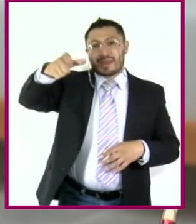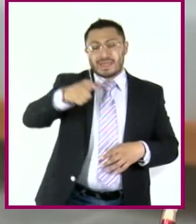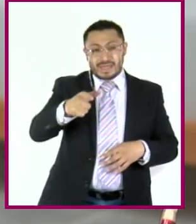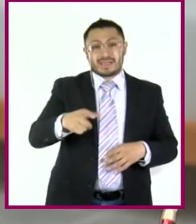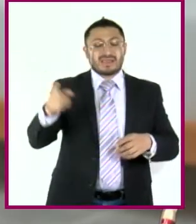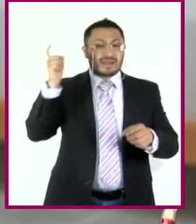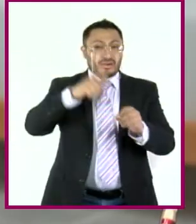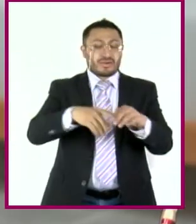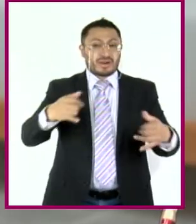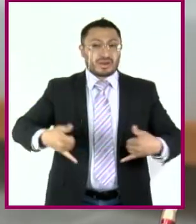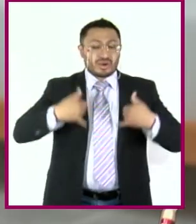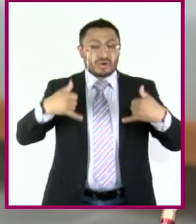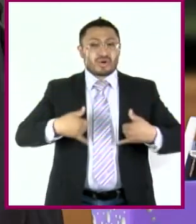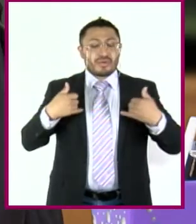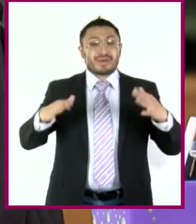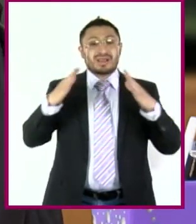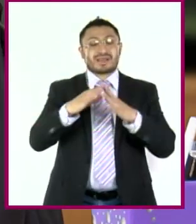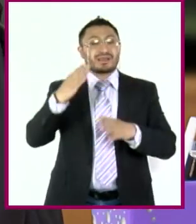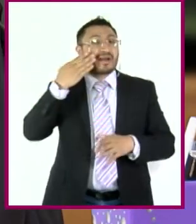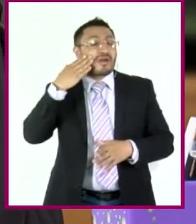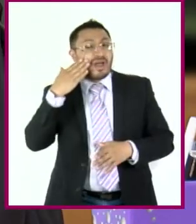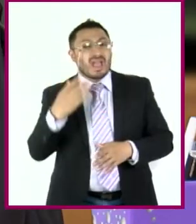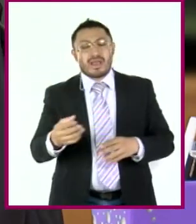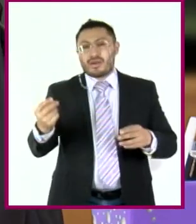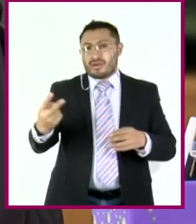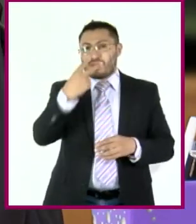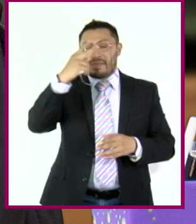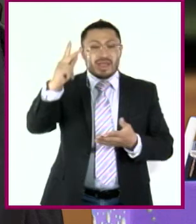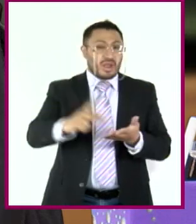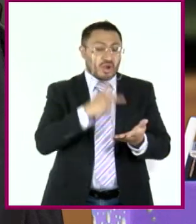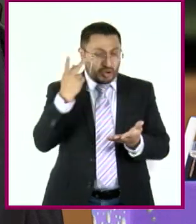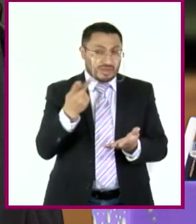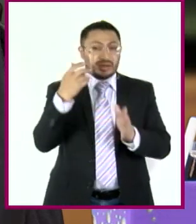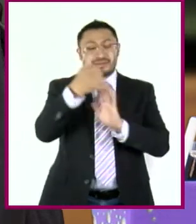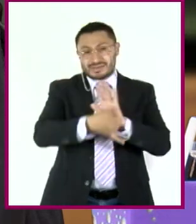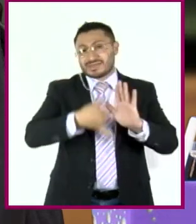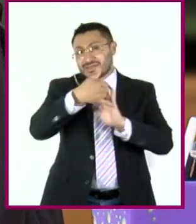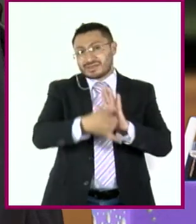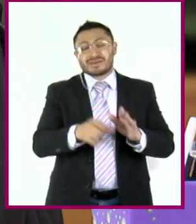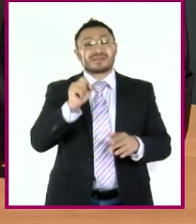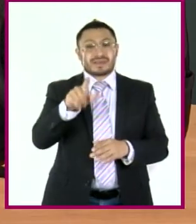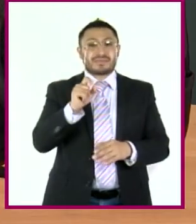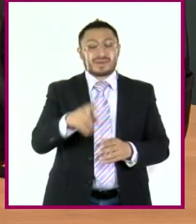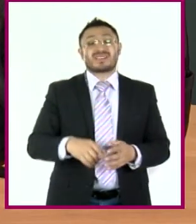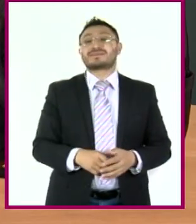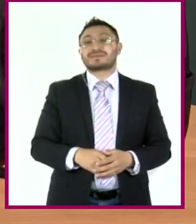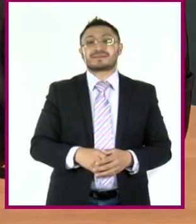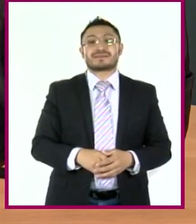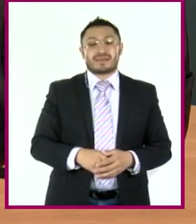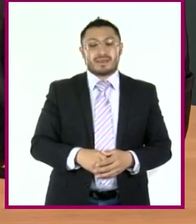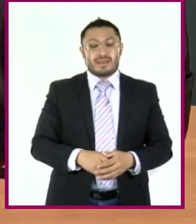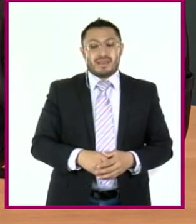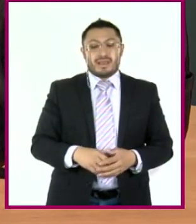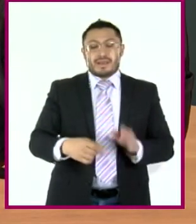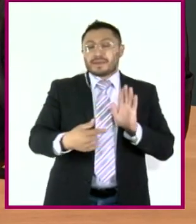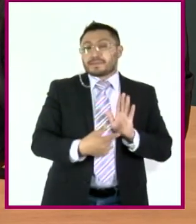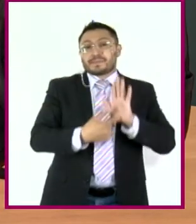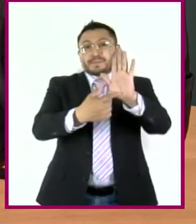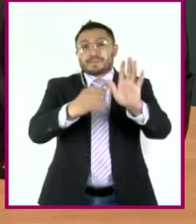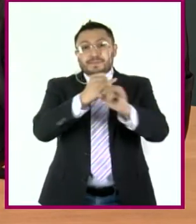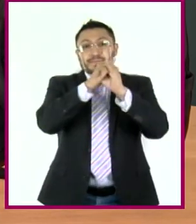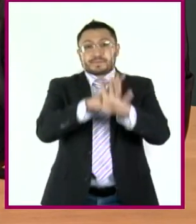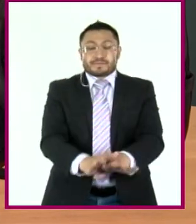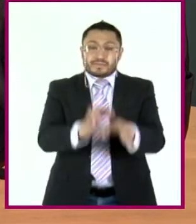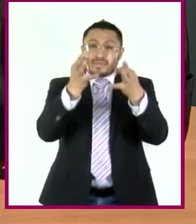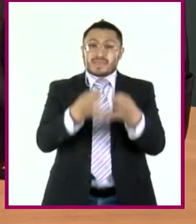comunidad de Jóvenes en Casa en Facebook. Vuelve a ver los programas de Jóvenes en TV en nuestro canal de videos. En esta sección seguiremos presentando información